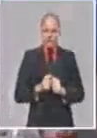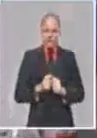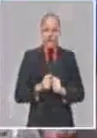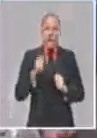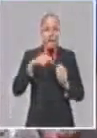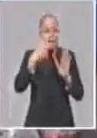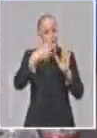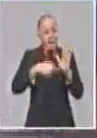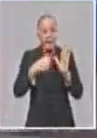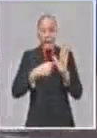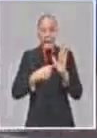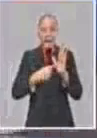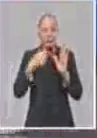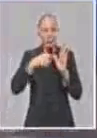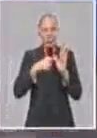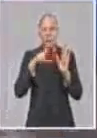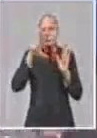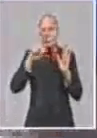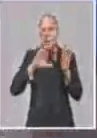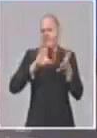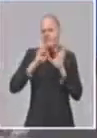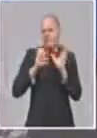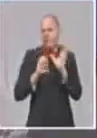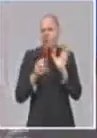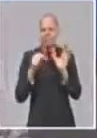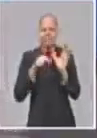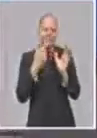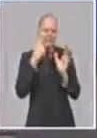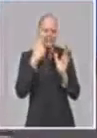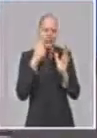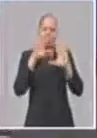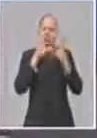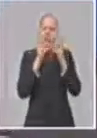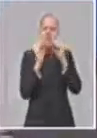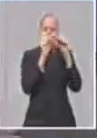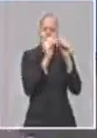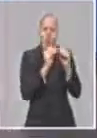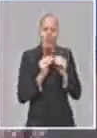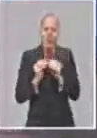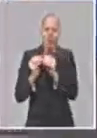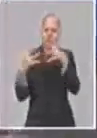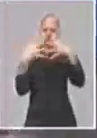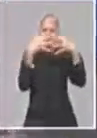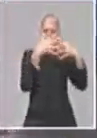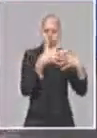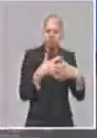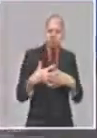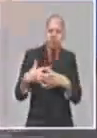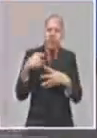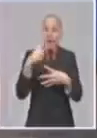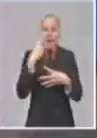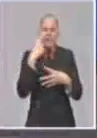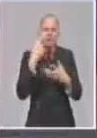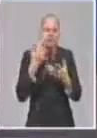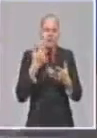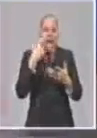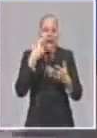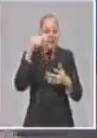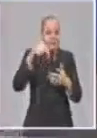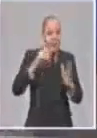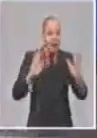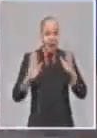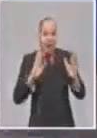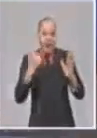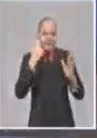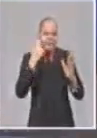innovadora. O sea, que busca la implementación de un conjunto de elementos aprobados, pero a través de la innovación, viendo cómo en las condiciones